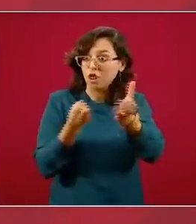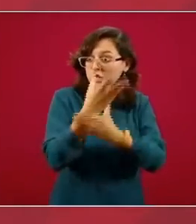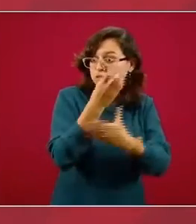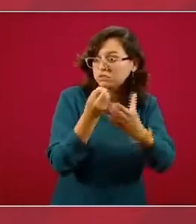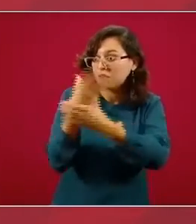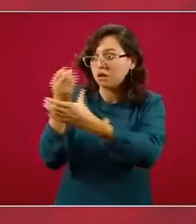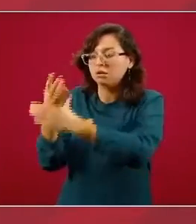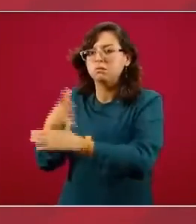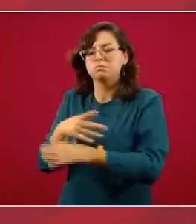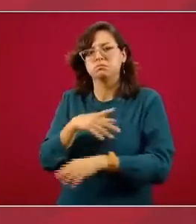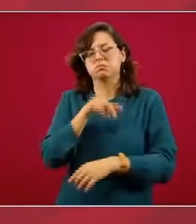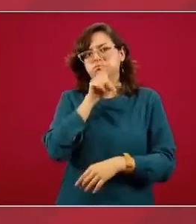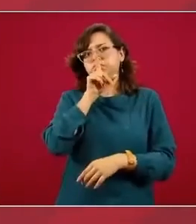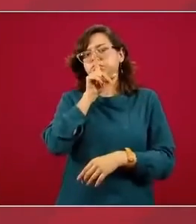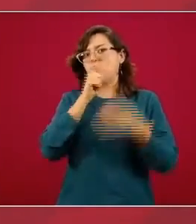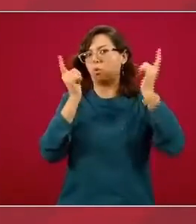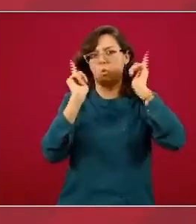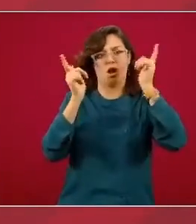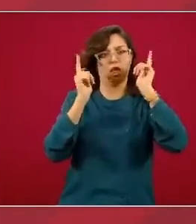México no lo está haciendo.